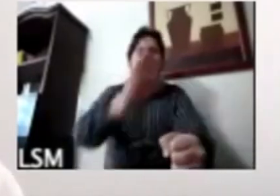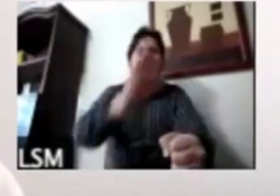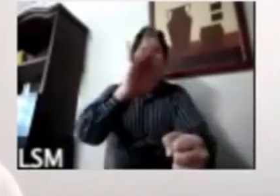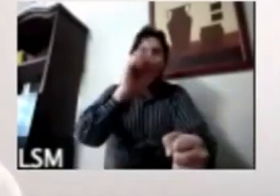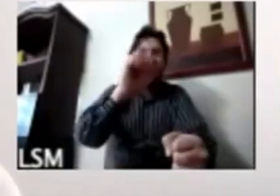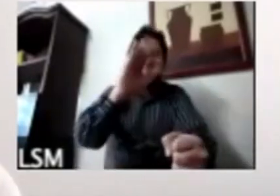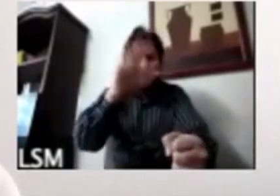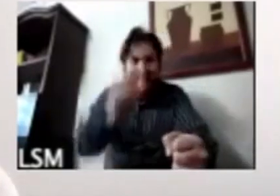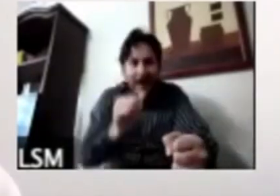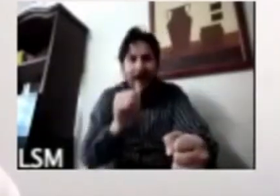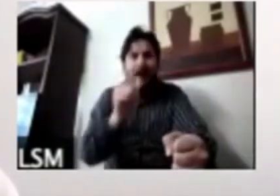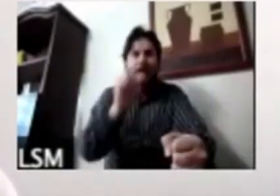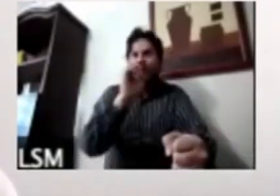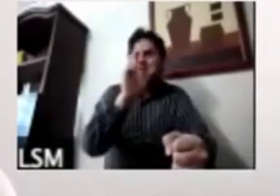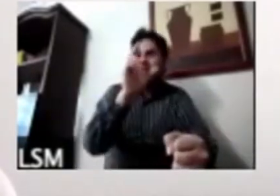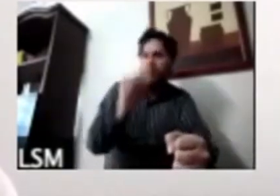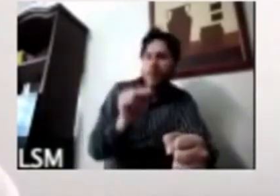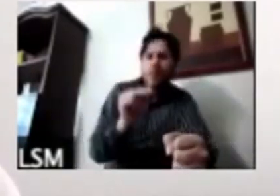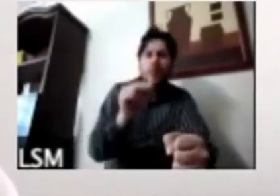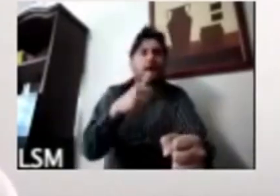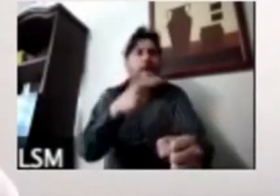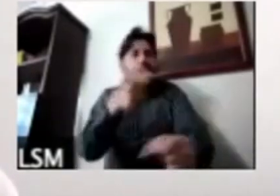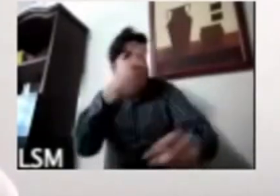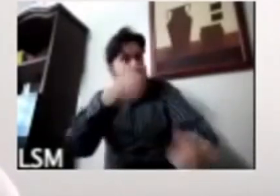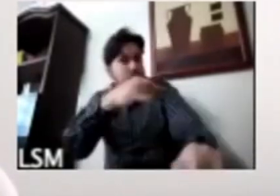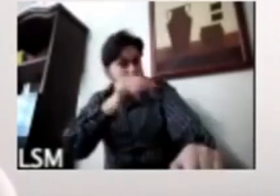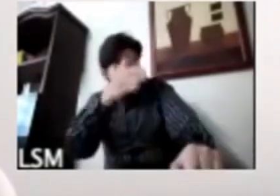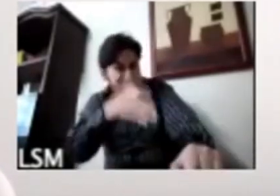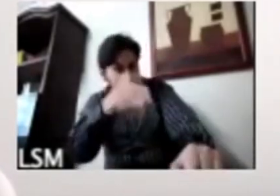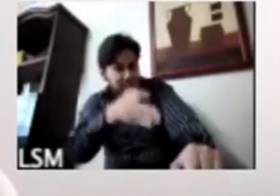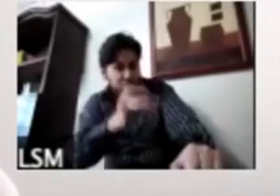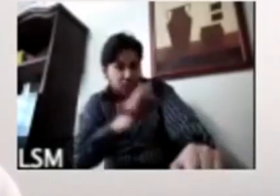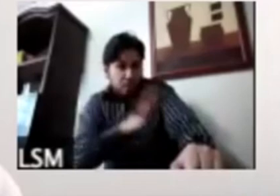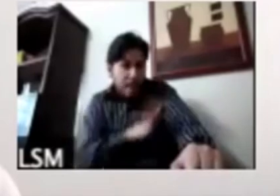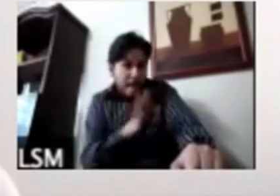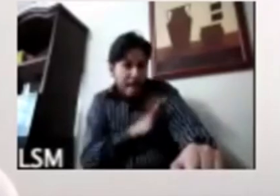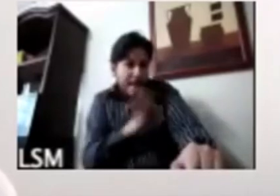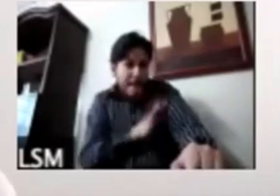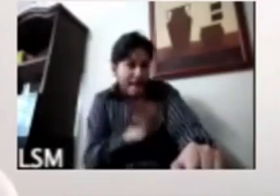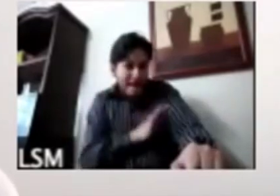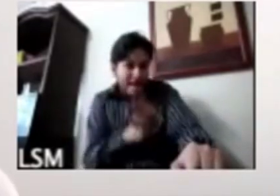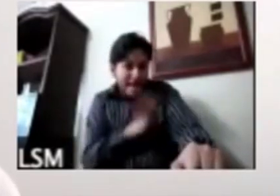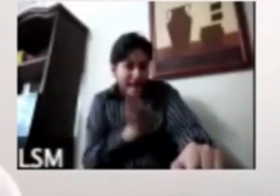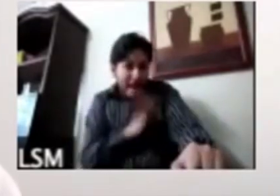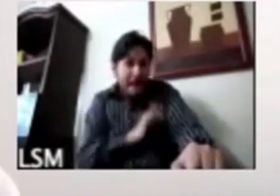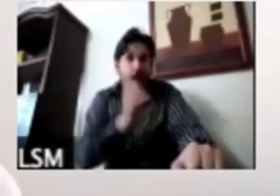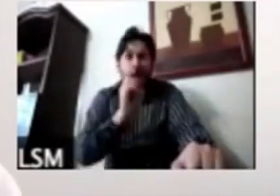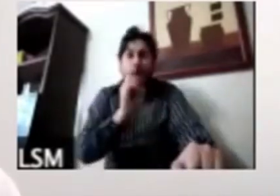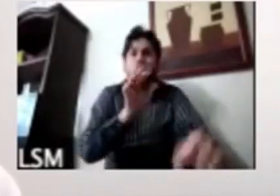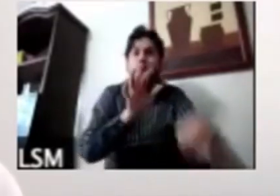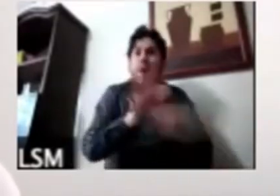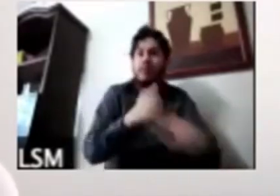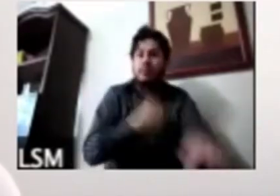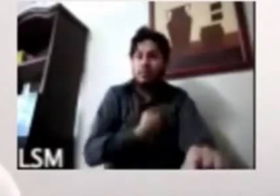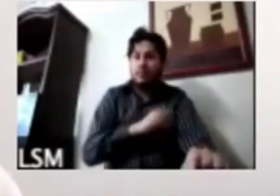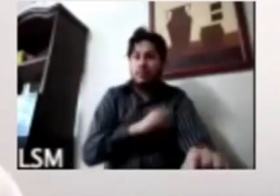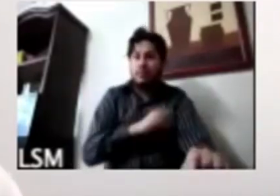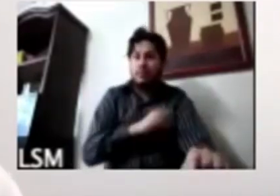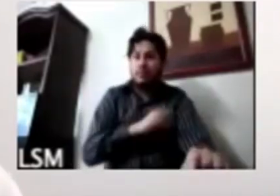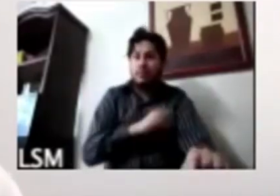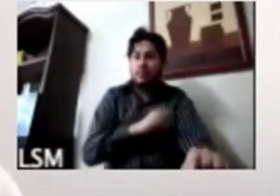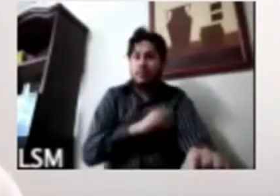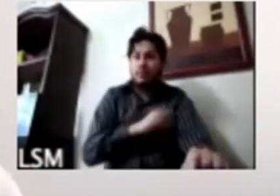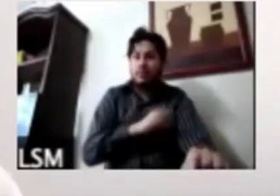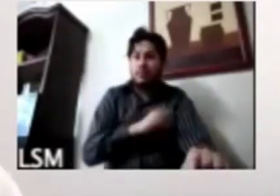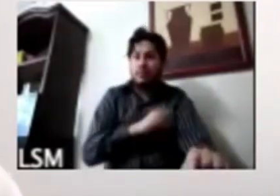dispuesta a ver muchas más restricciones con tal de sentir que en todo esto pueden tener